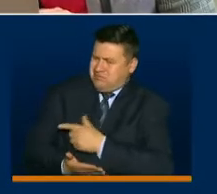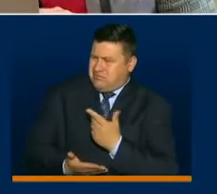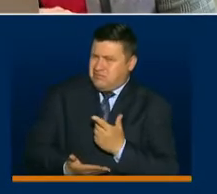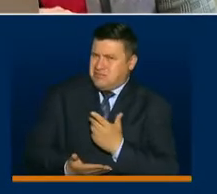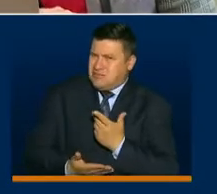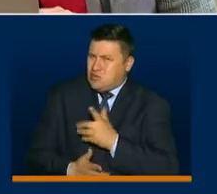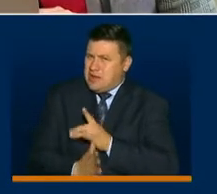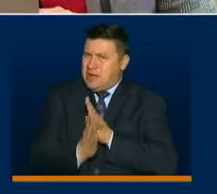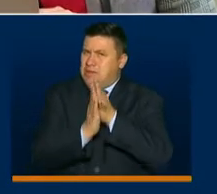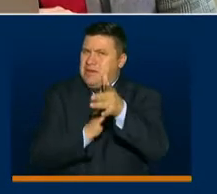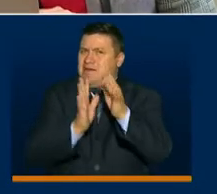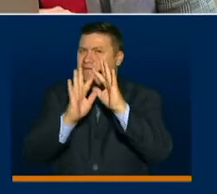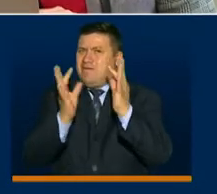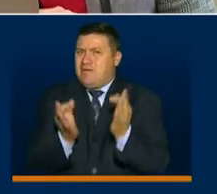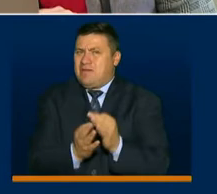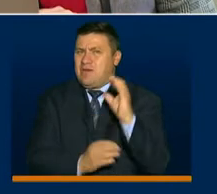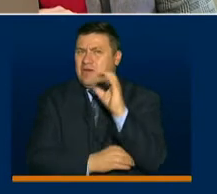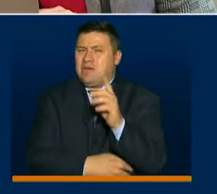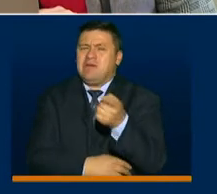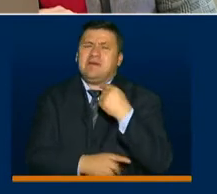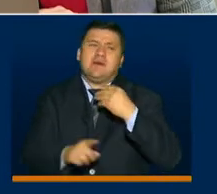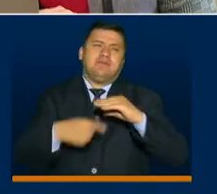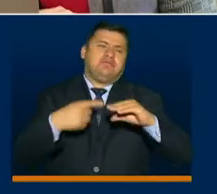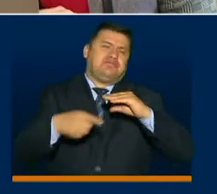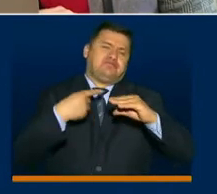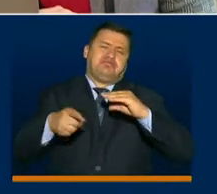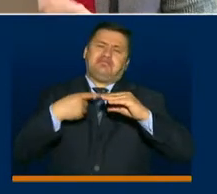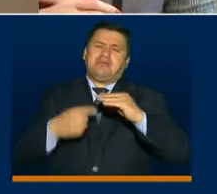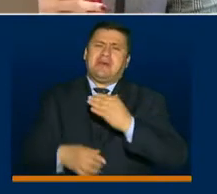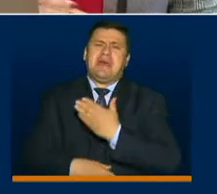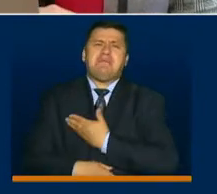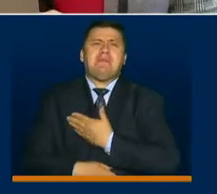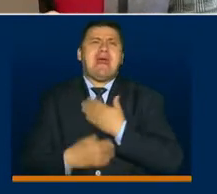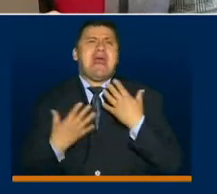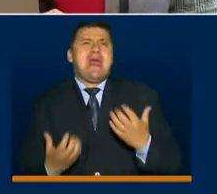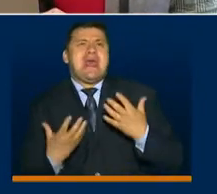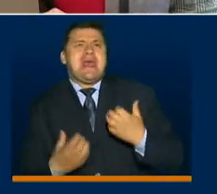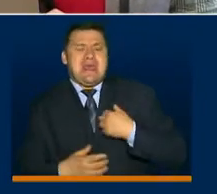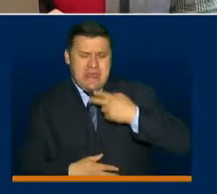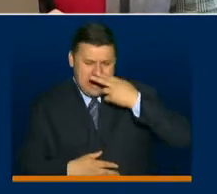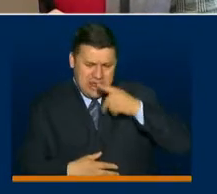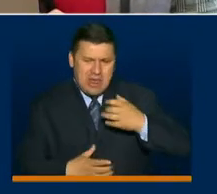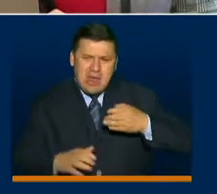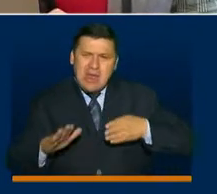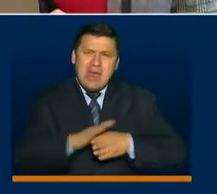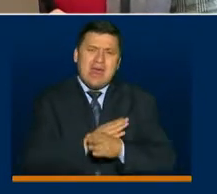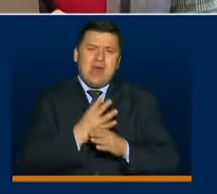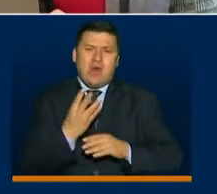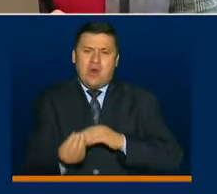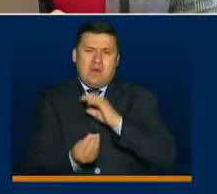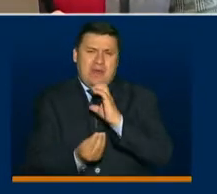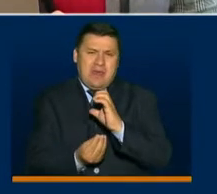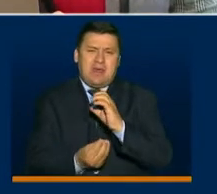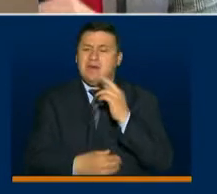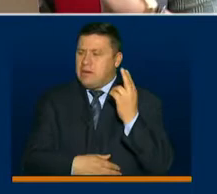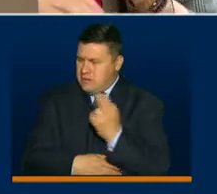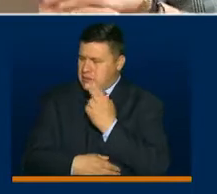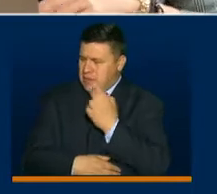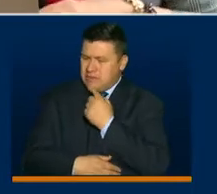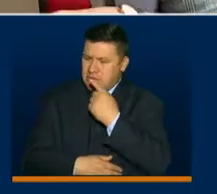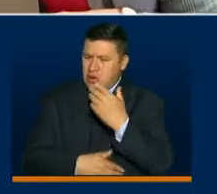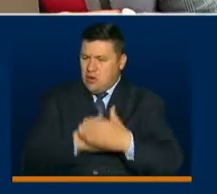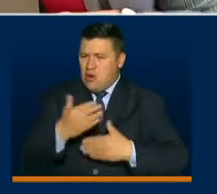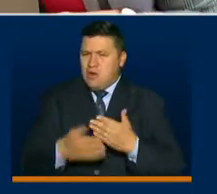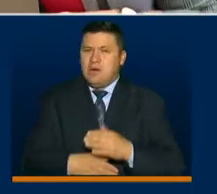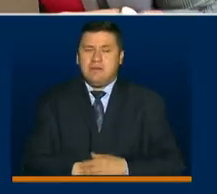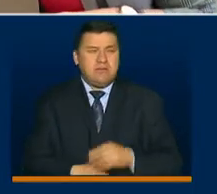mensaje para la familia colombiana. Nos han escrito muchas madres, ¿cómo hacemos para que nuestros hijos ingresen a Generación E? Repitámosle cuál es el